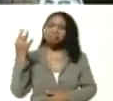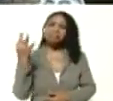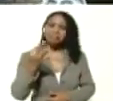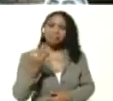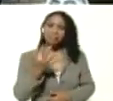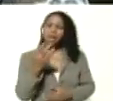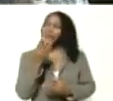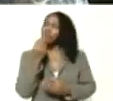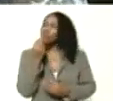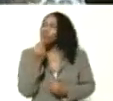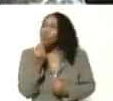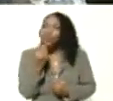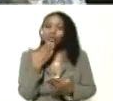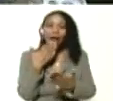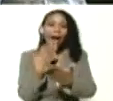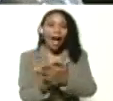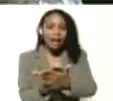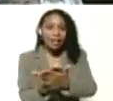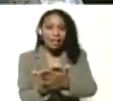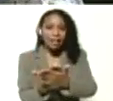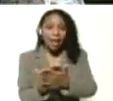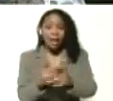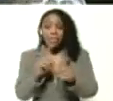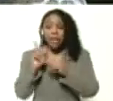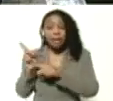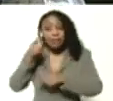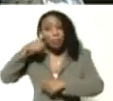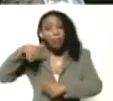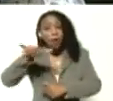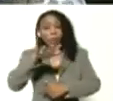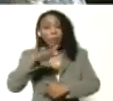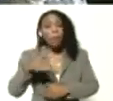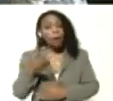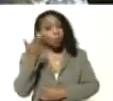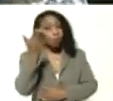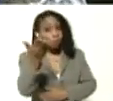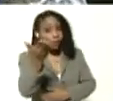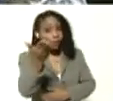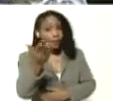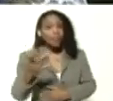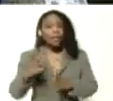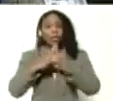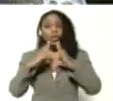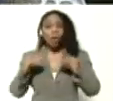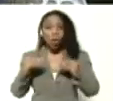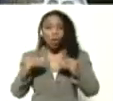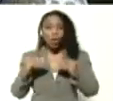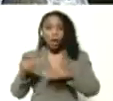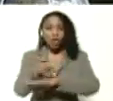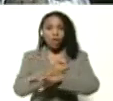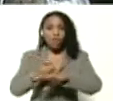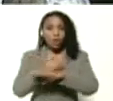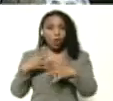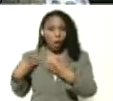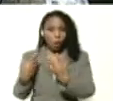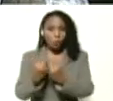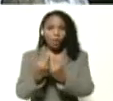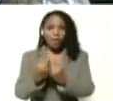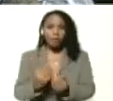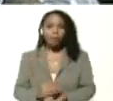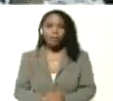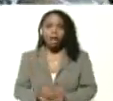mucho agradecimiento, hay, de este pueblo, para usted, y para todo el gobierno que lo acompaña,